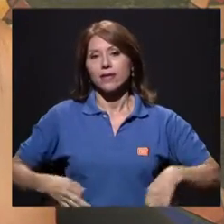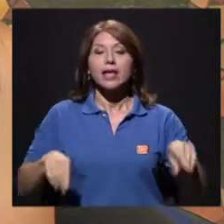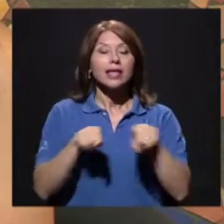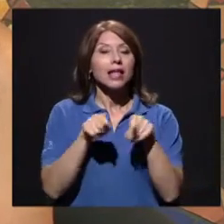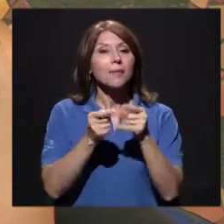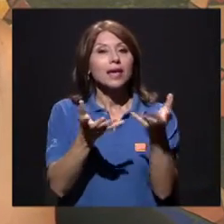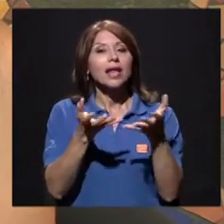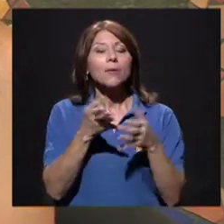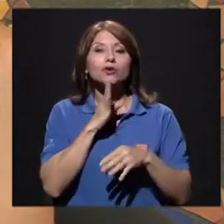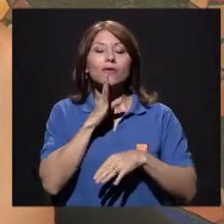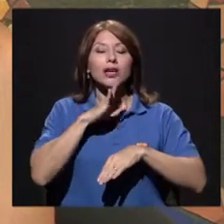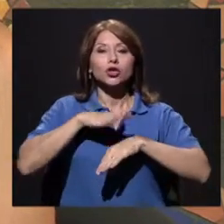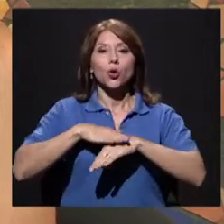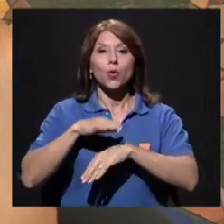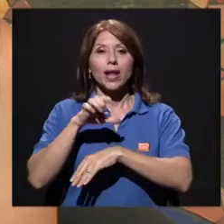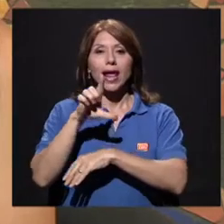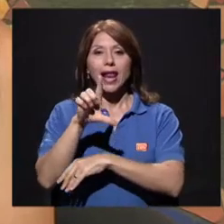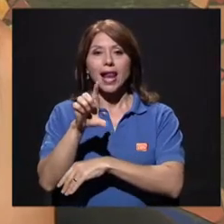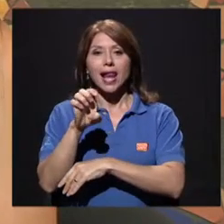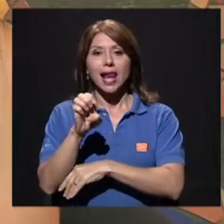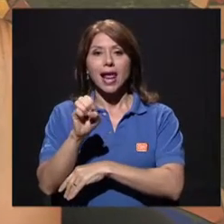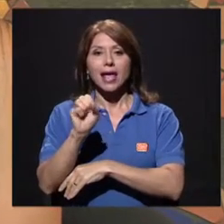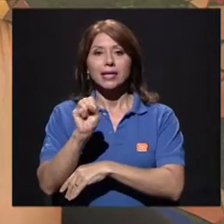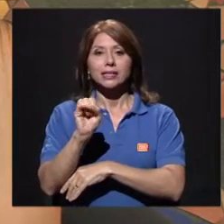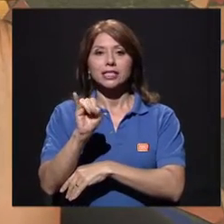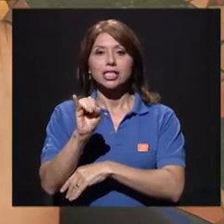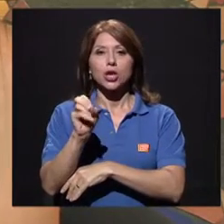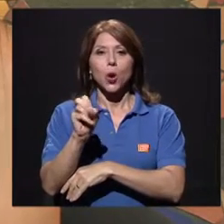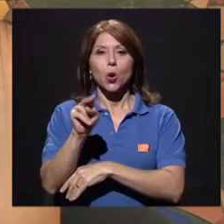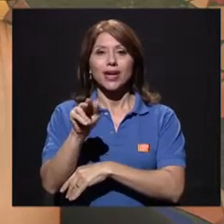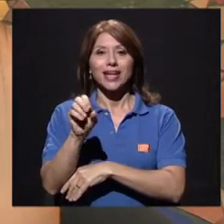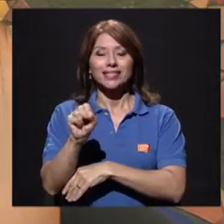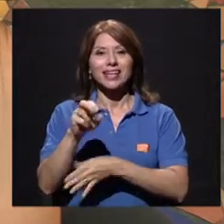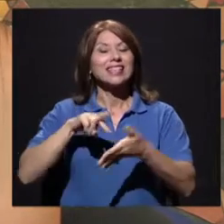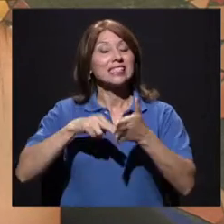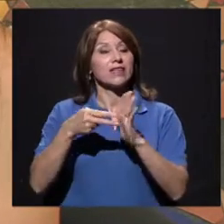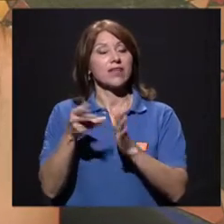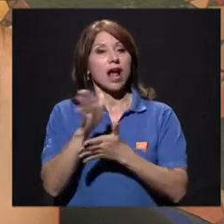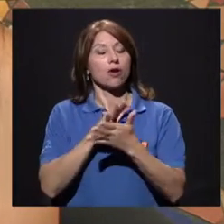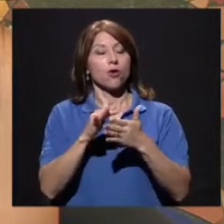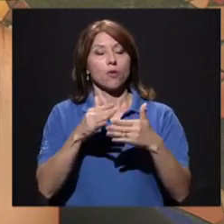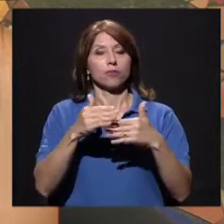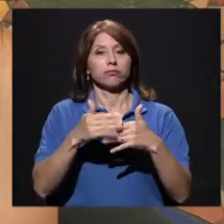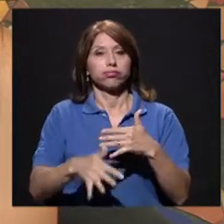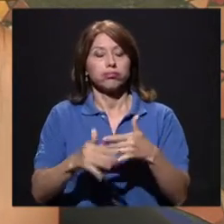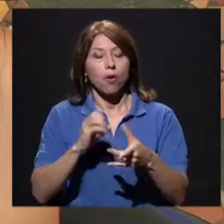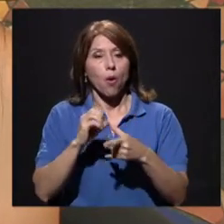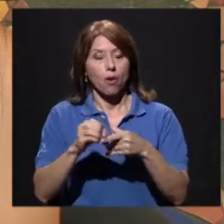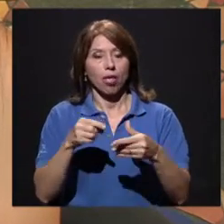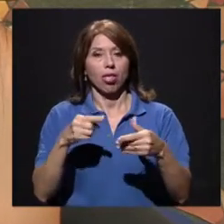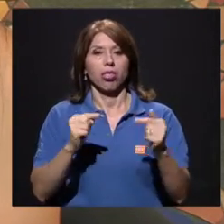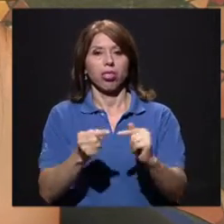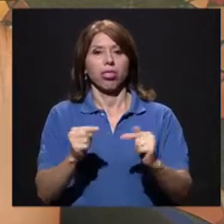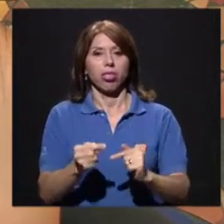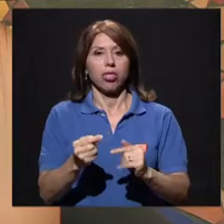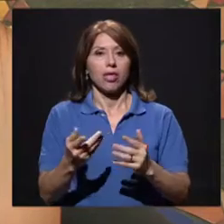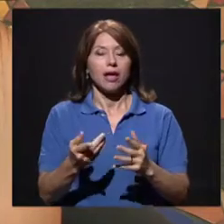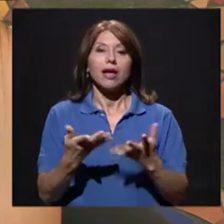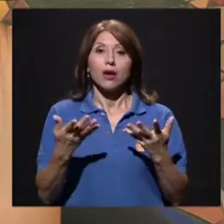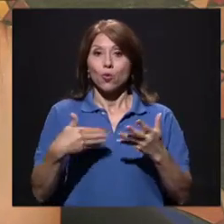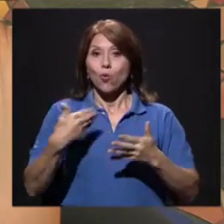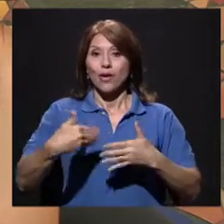el tema de las lesiones deportivas, tanto en el momento en que nos iniciamos en la actividad física o en algo más programado,